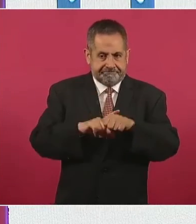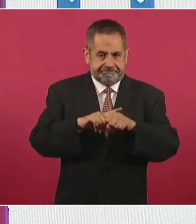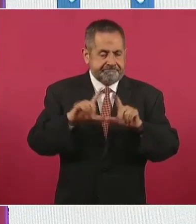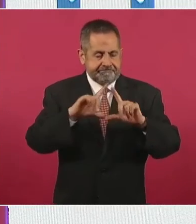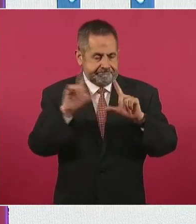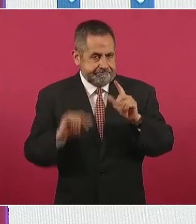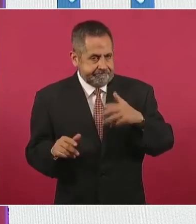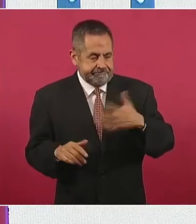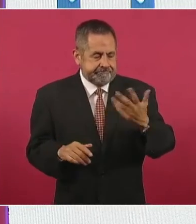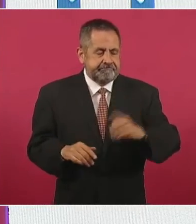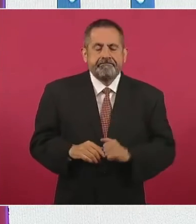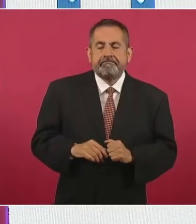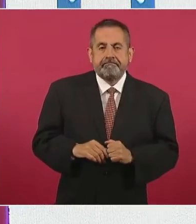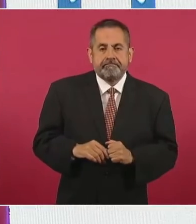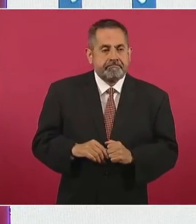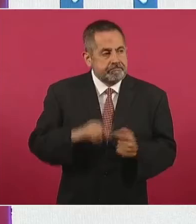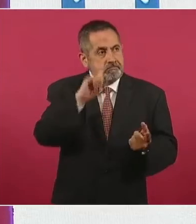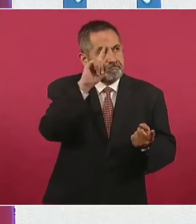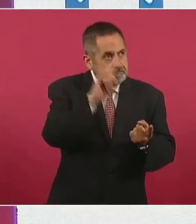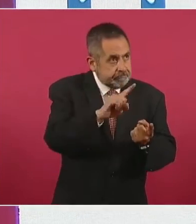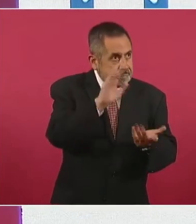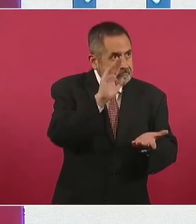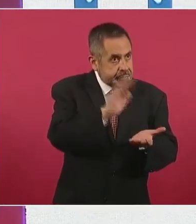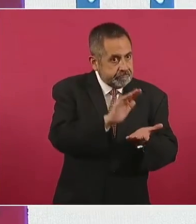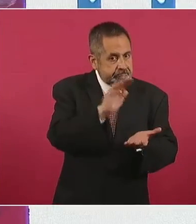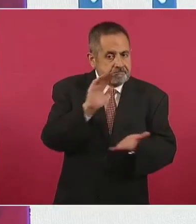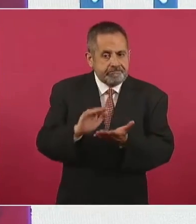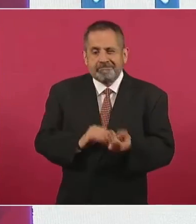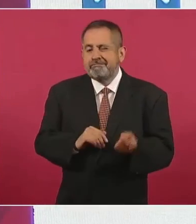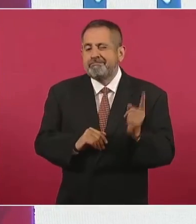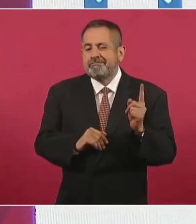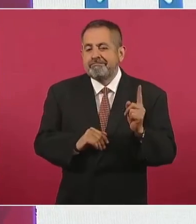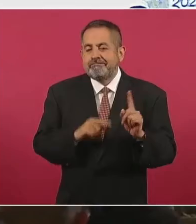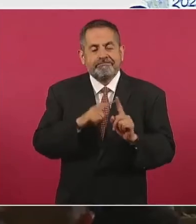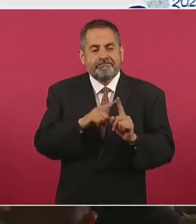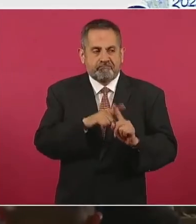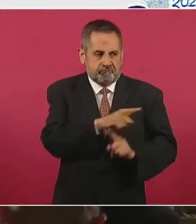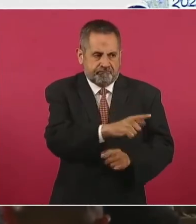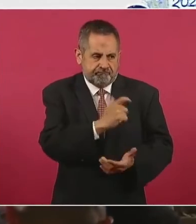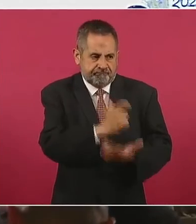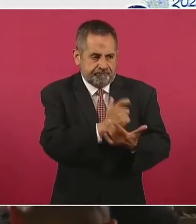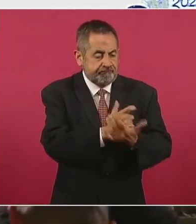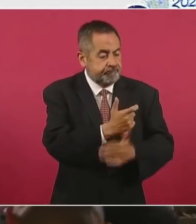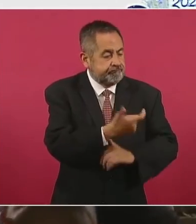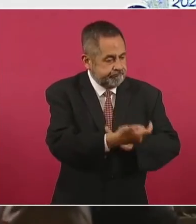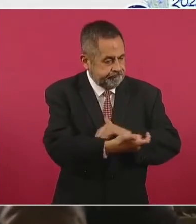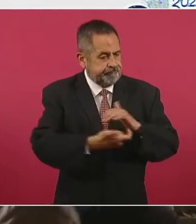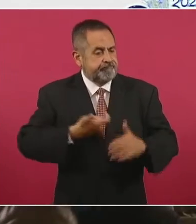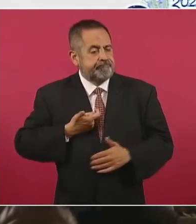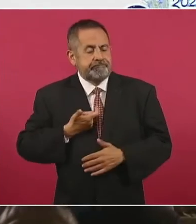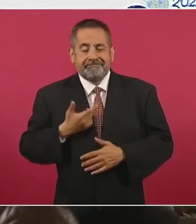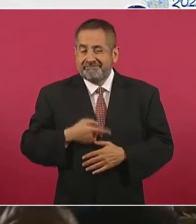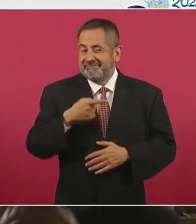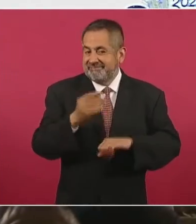bajado en la mayoría de los delitos, excepto el delito de extorsión, que tiene un incremento de